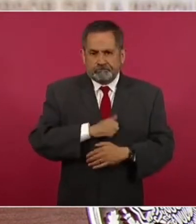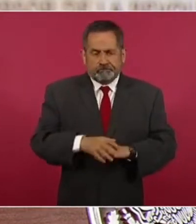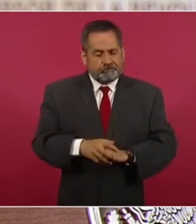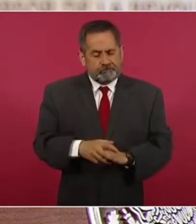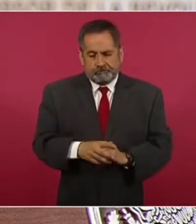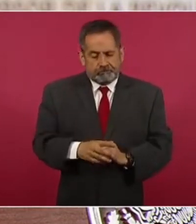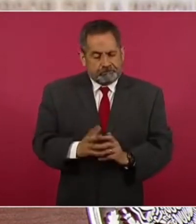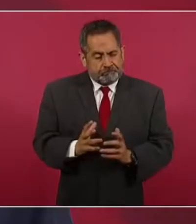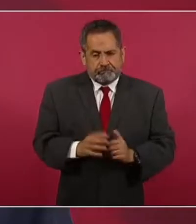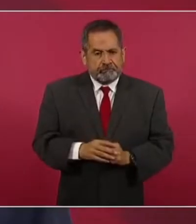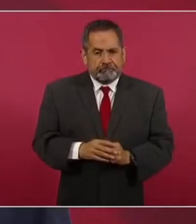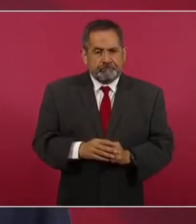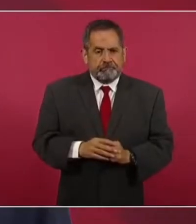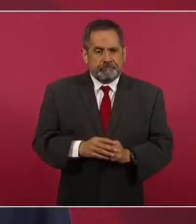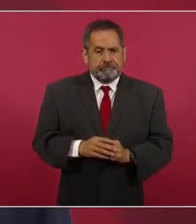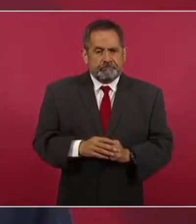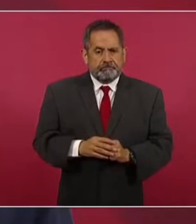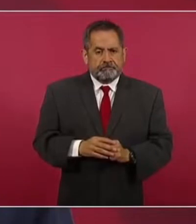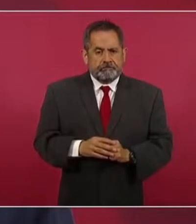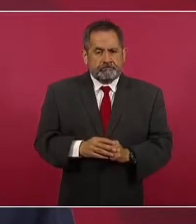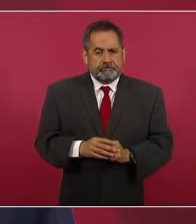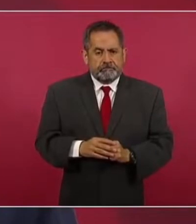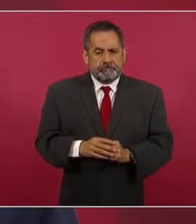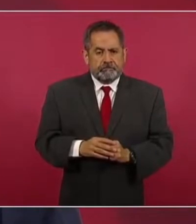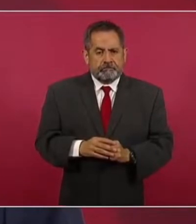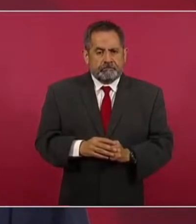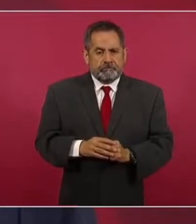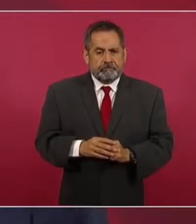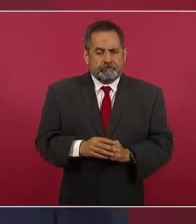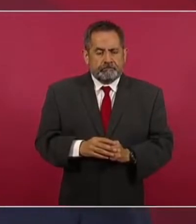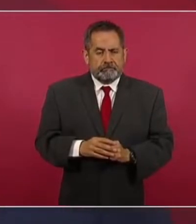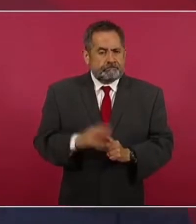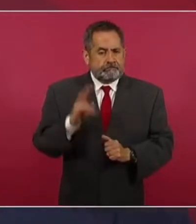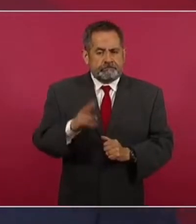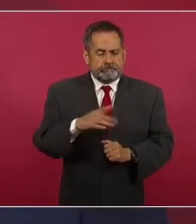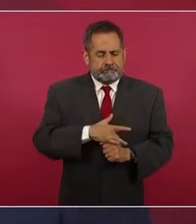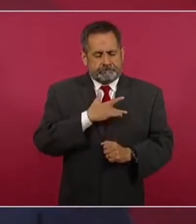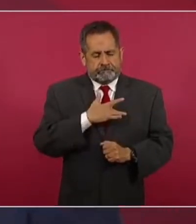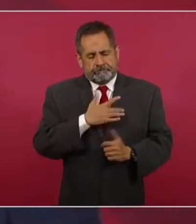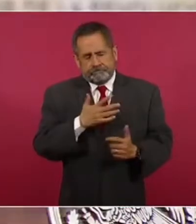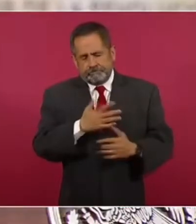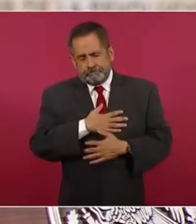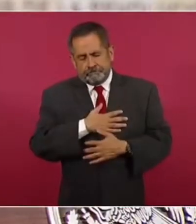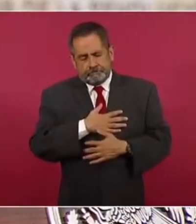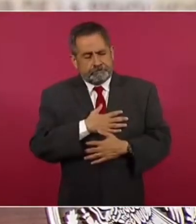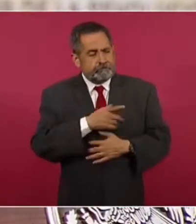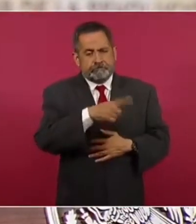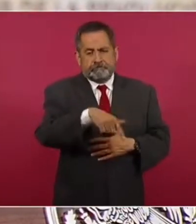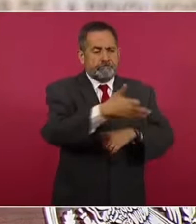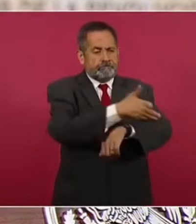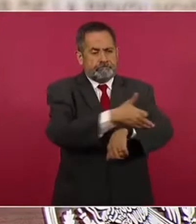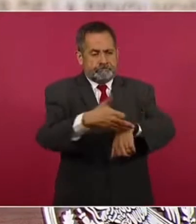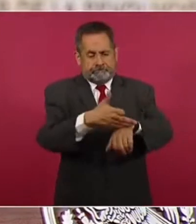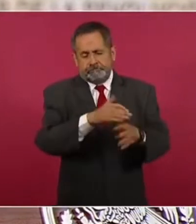nuestra solidaridad a los familiares